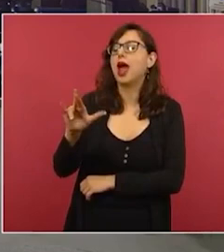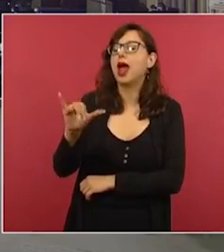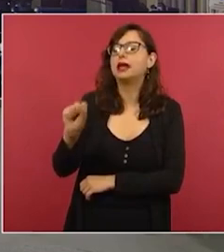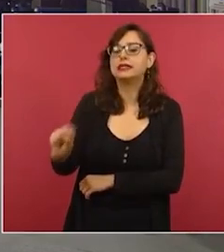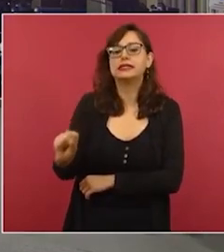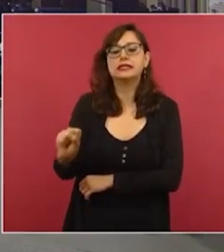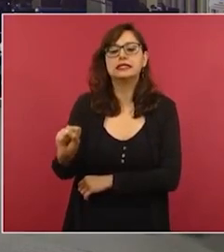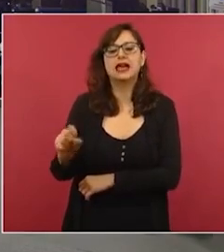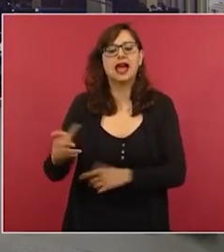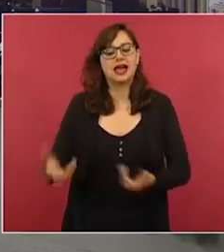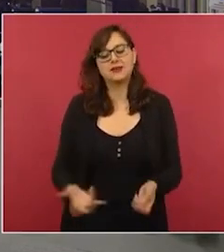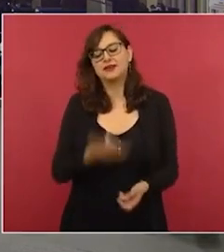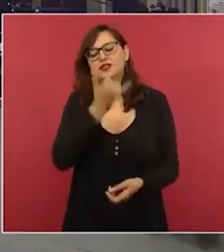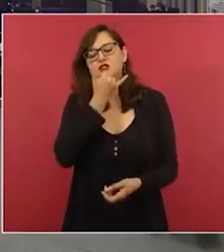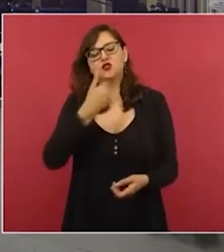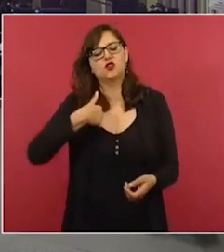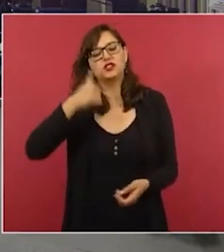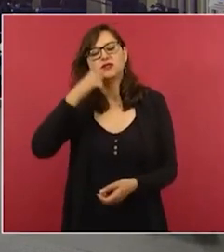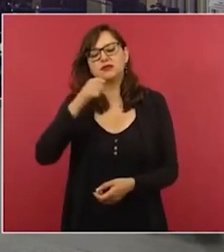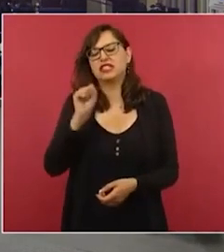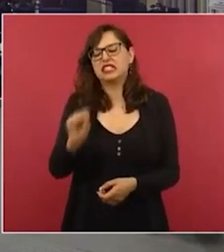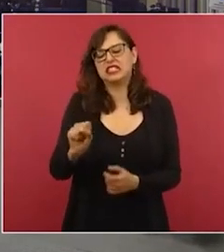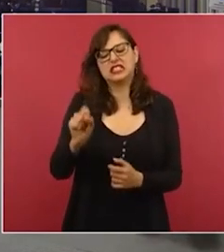ya ven que yo me como las heces